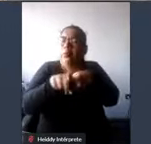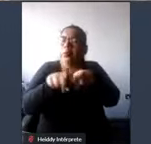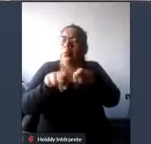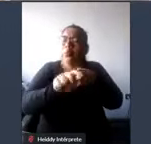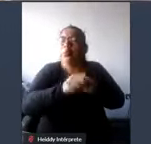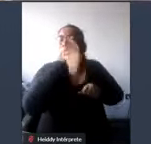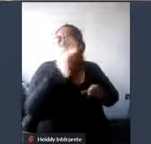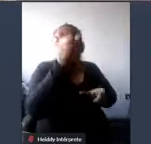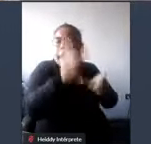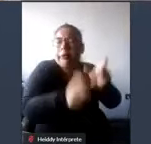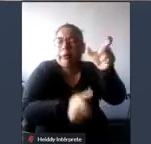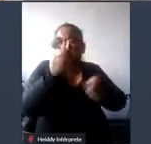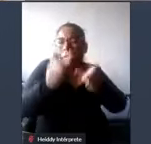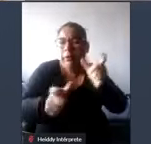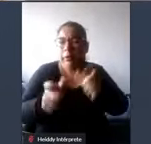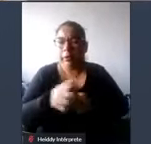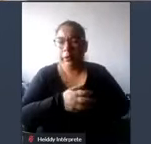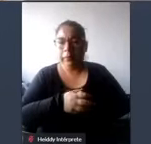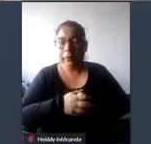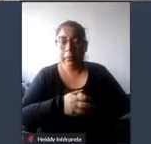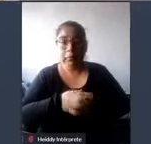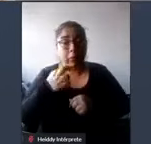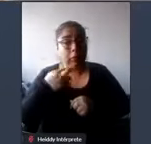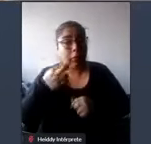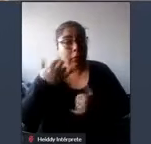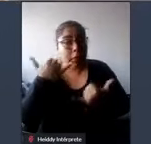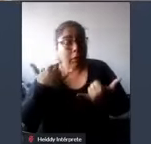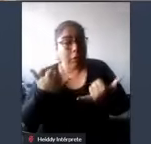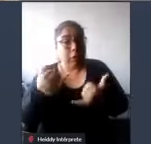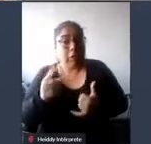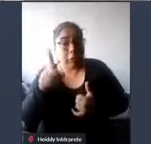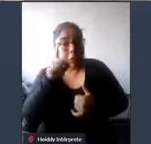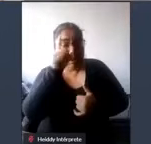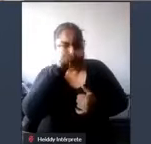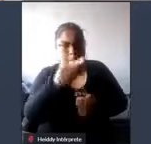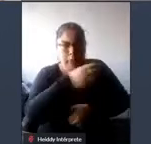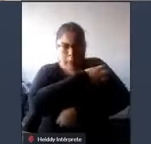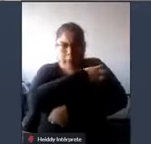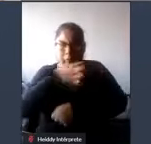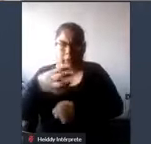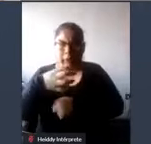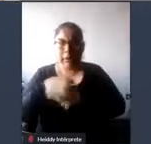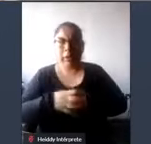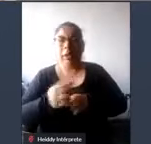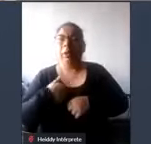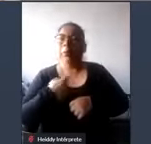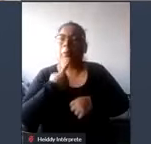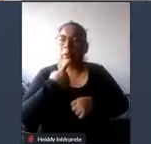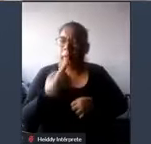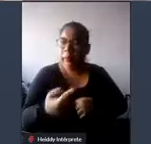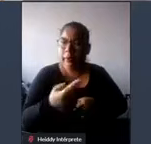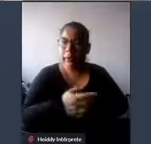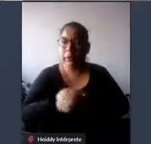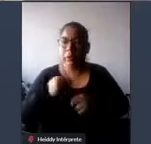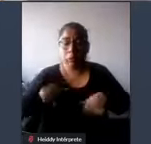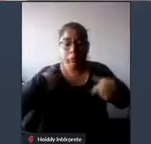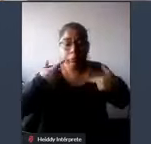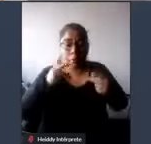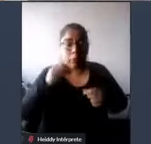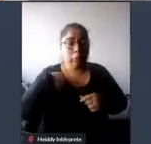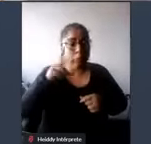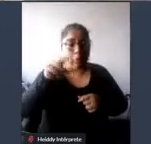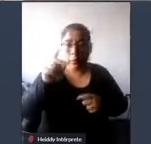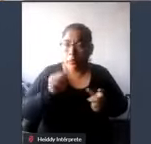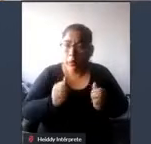ciudadano. Entonces, hay una razón muy poderosa por la cual nosotros no podemos continuar